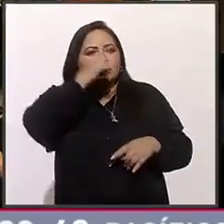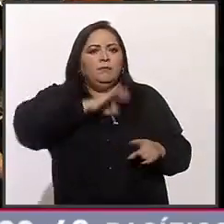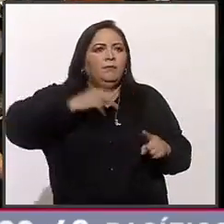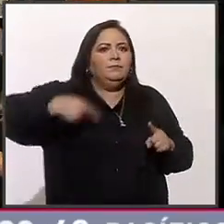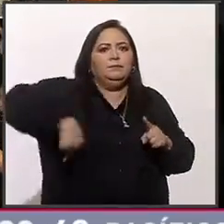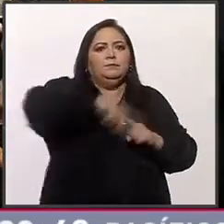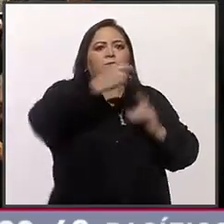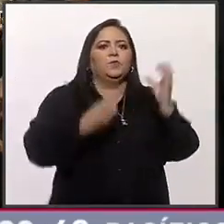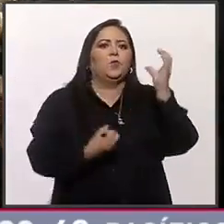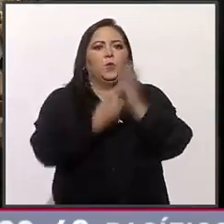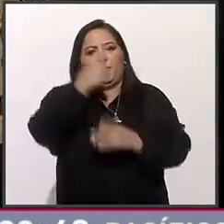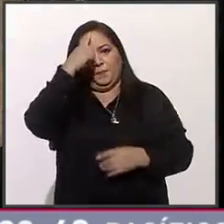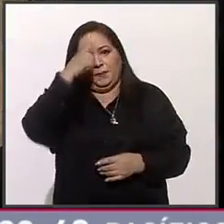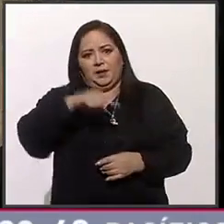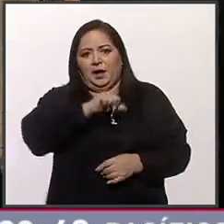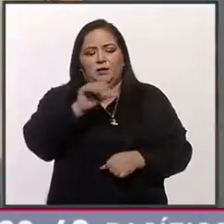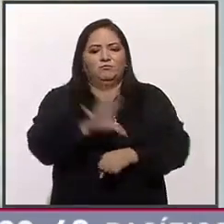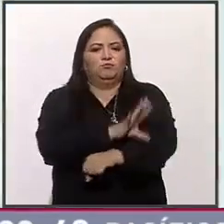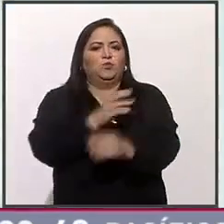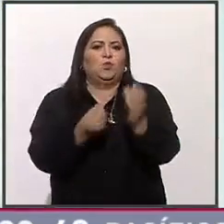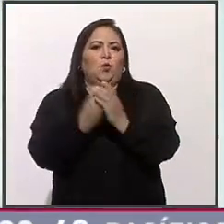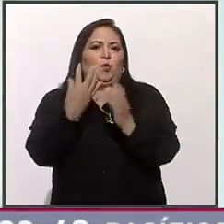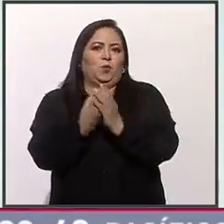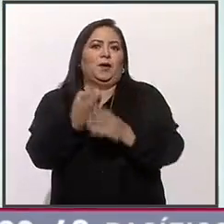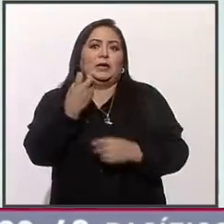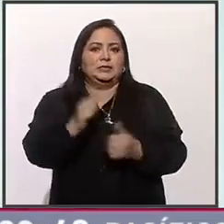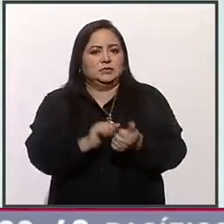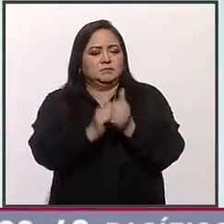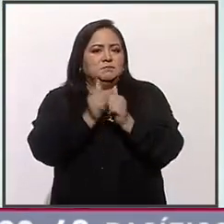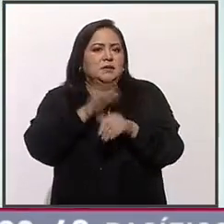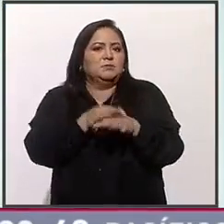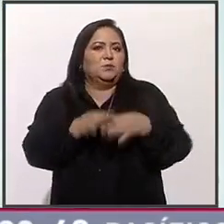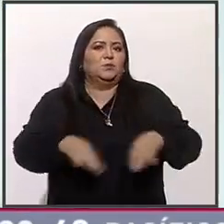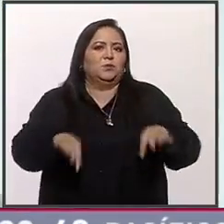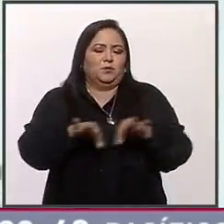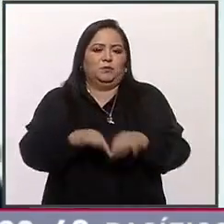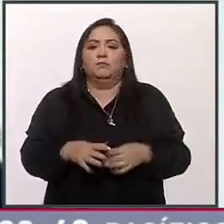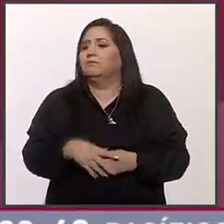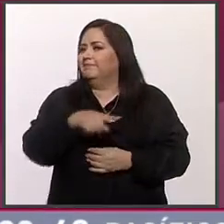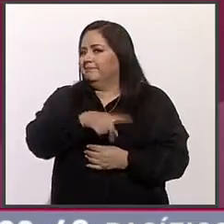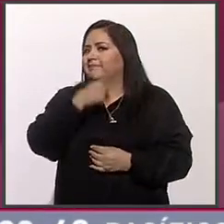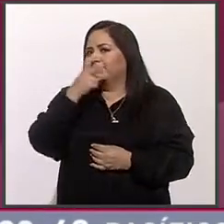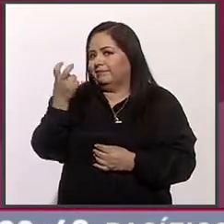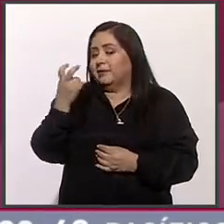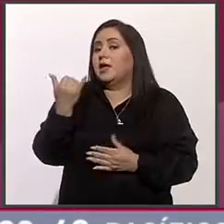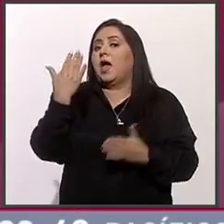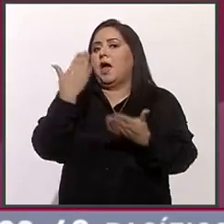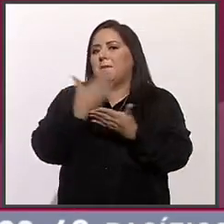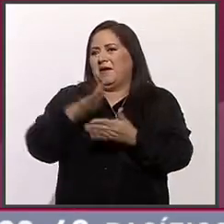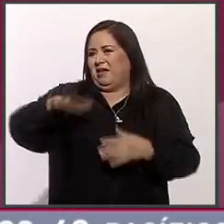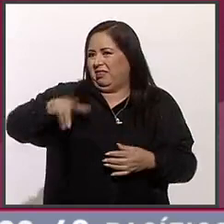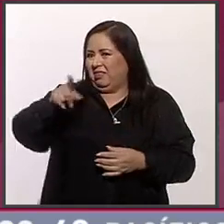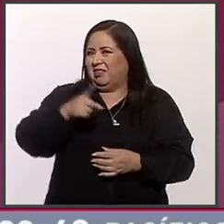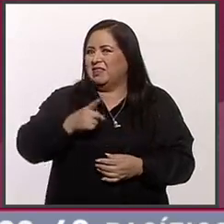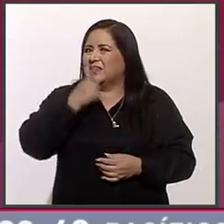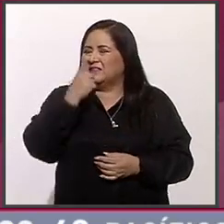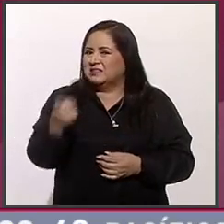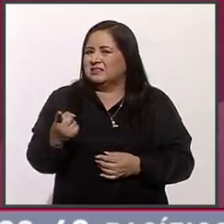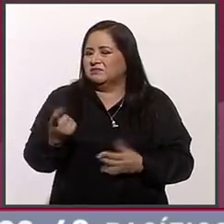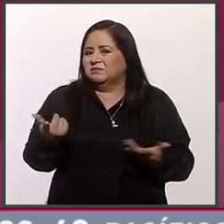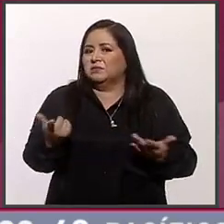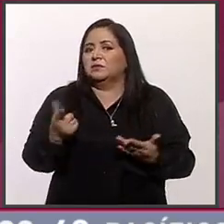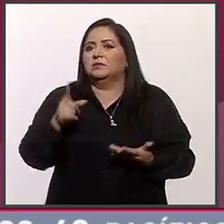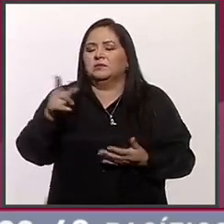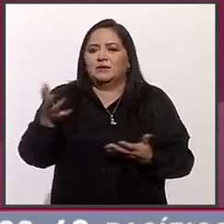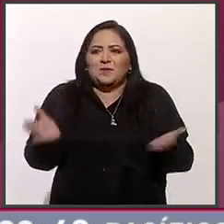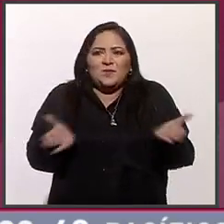nuevo camino hacia la electromovilidad es lo que lo vuelve muy relevante. Efectivamente y además, como bien lo mencionaban, pues